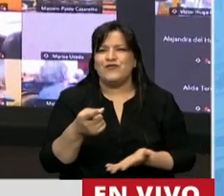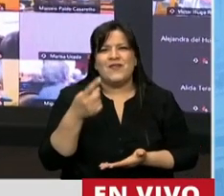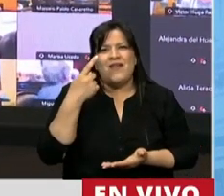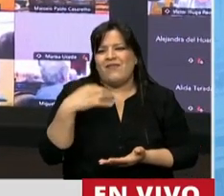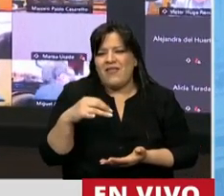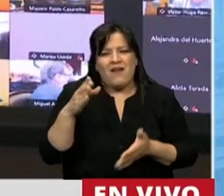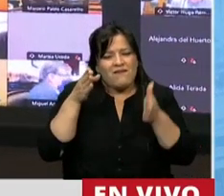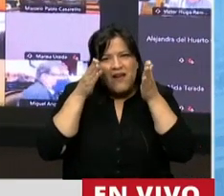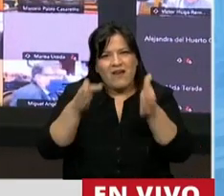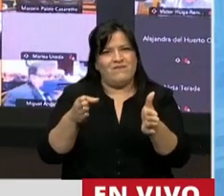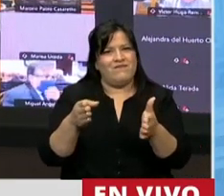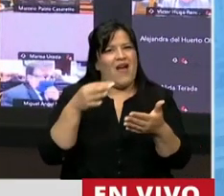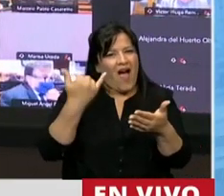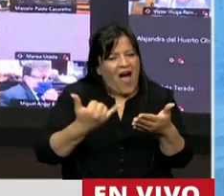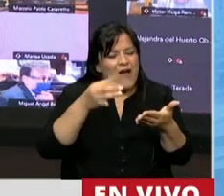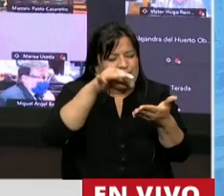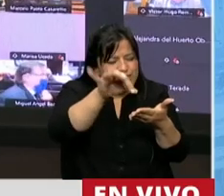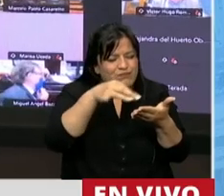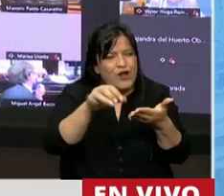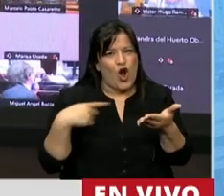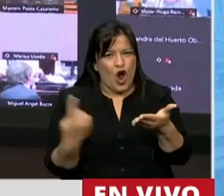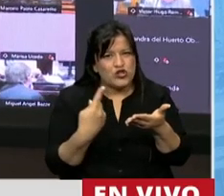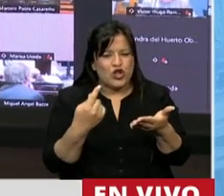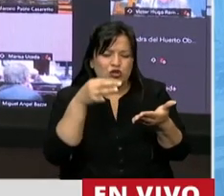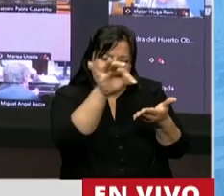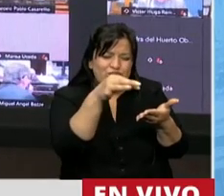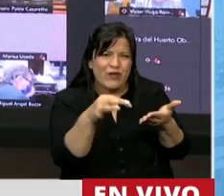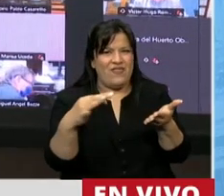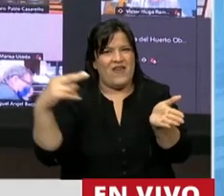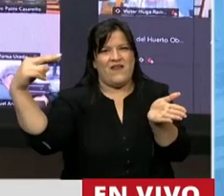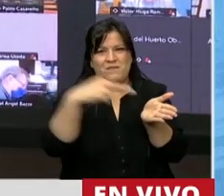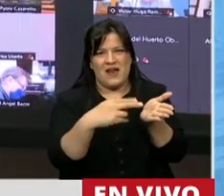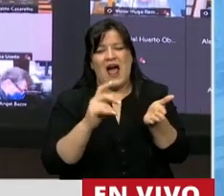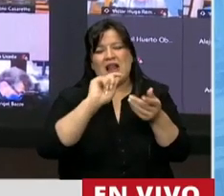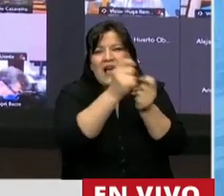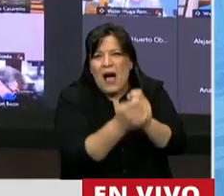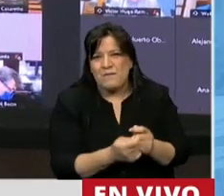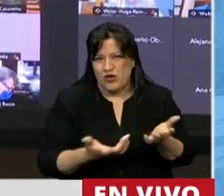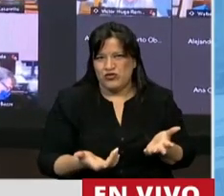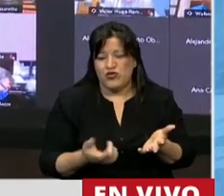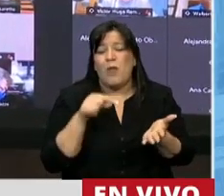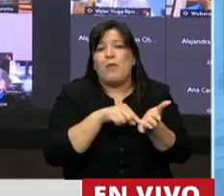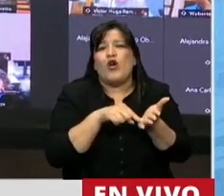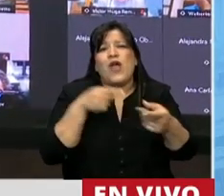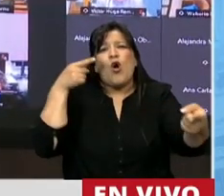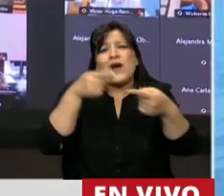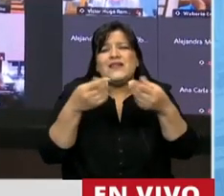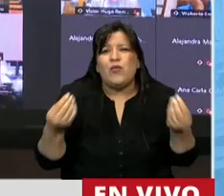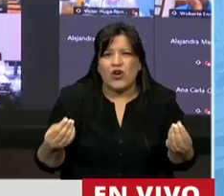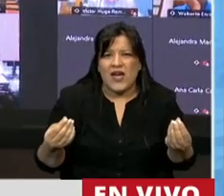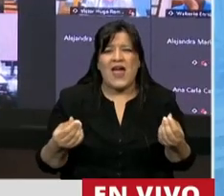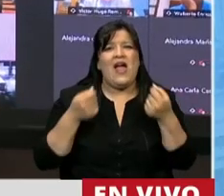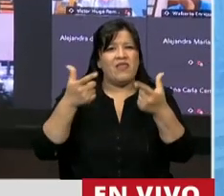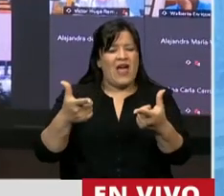atenderse las observaciones que hemos hecho porque apuntan a esto a darle